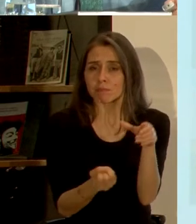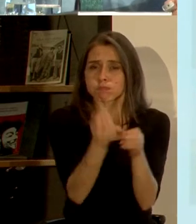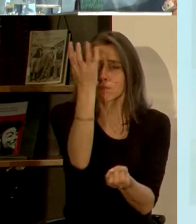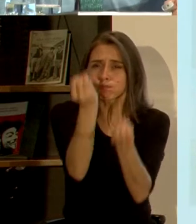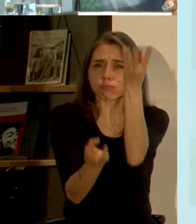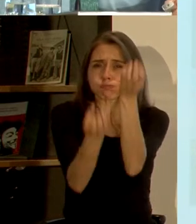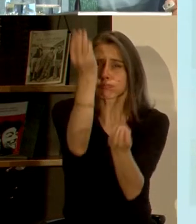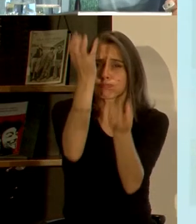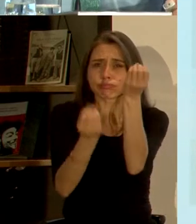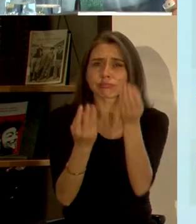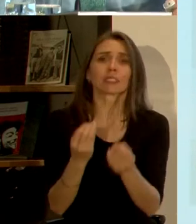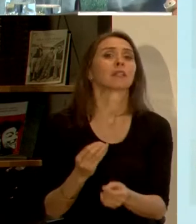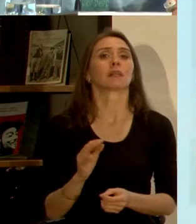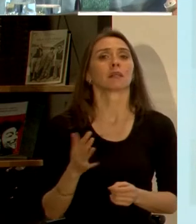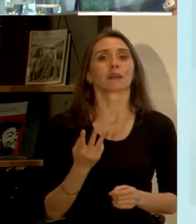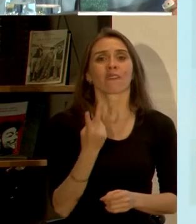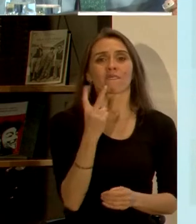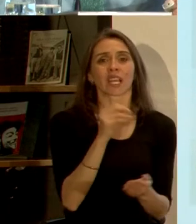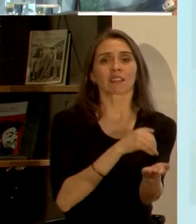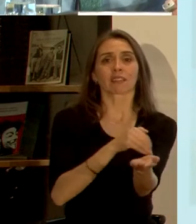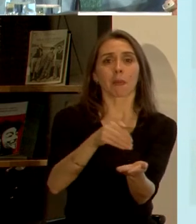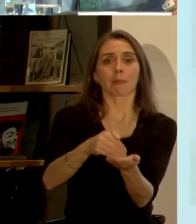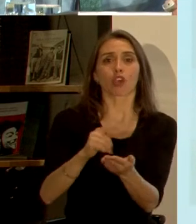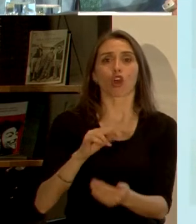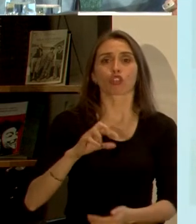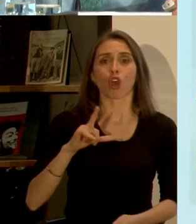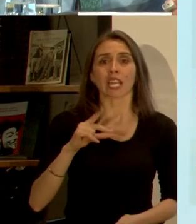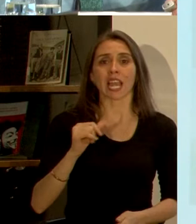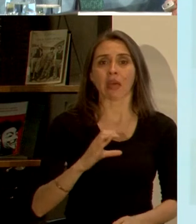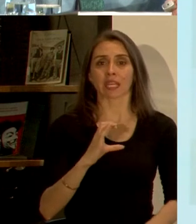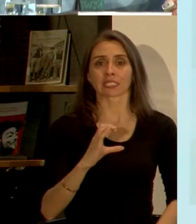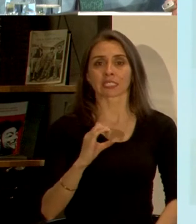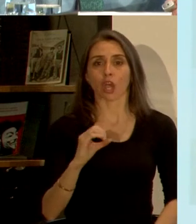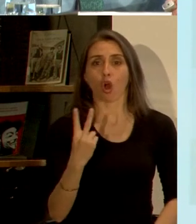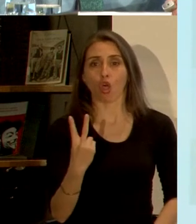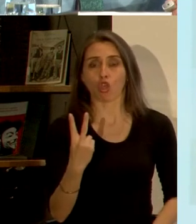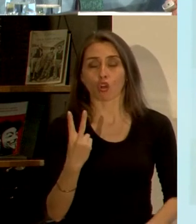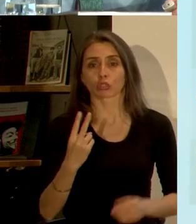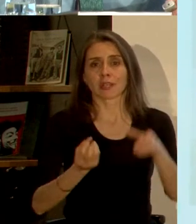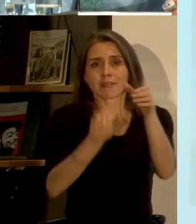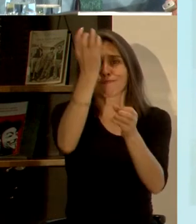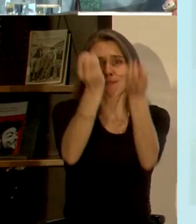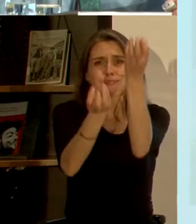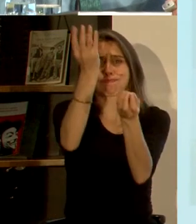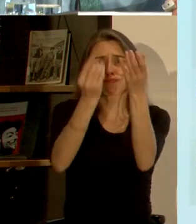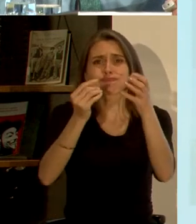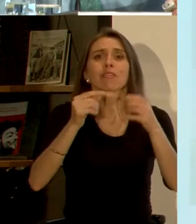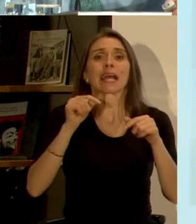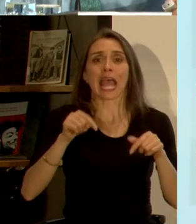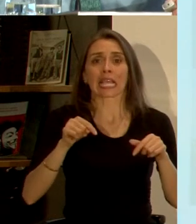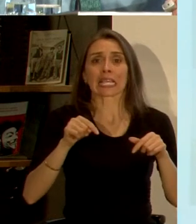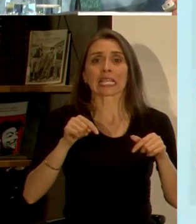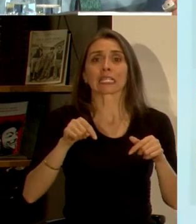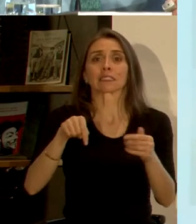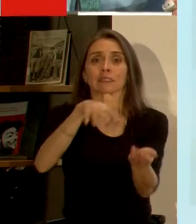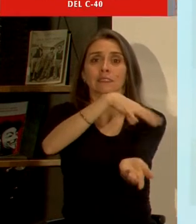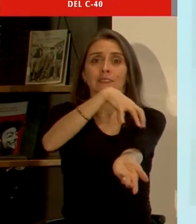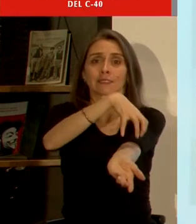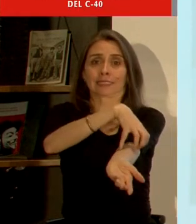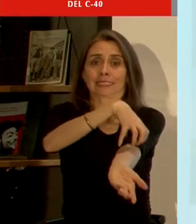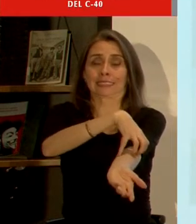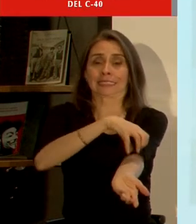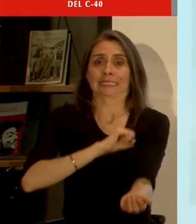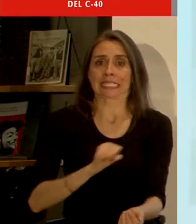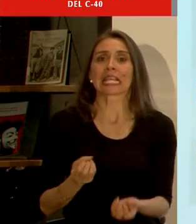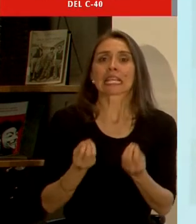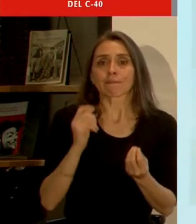aproximadamente unos 20 millones de toneladas de CO2 equivalente en la región. ¿Esto